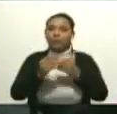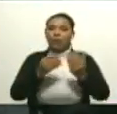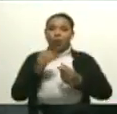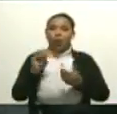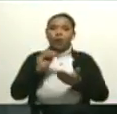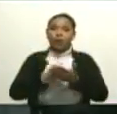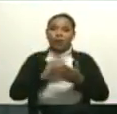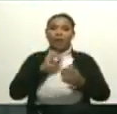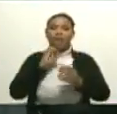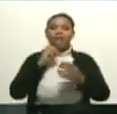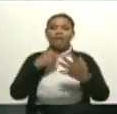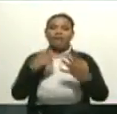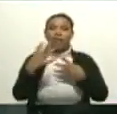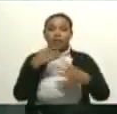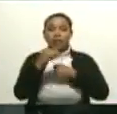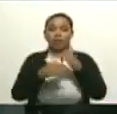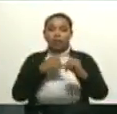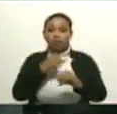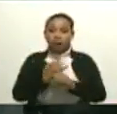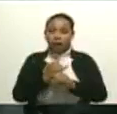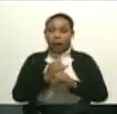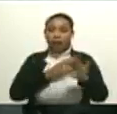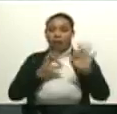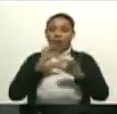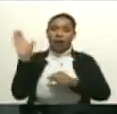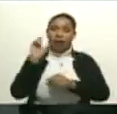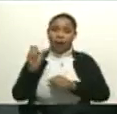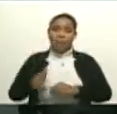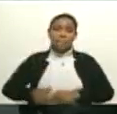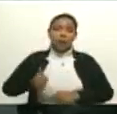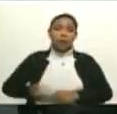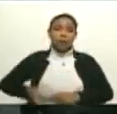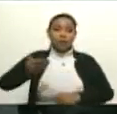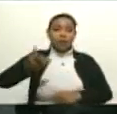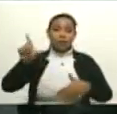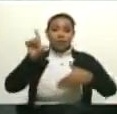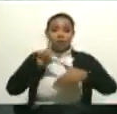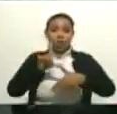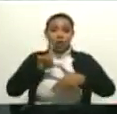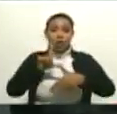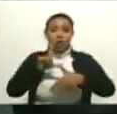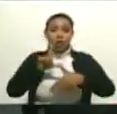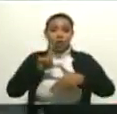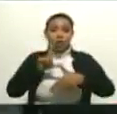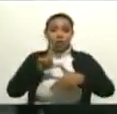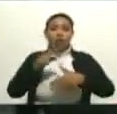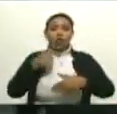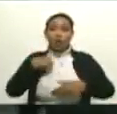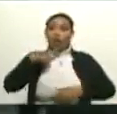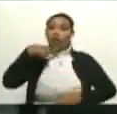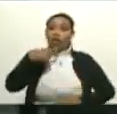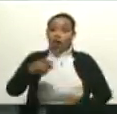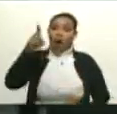de Teatro de Caracas, el festival más importante de Latinoamérica y lo decreto.